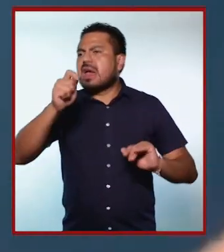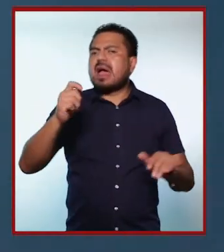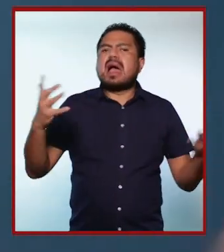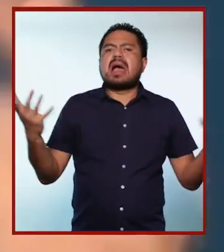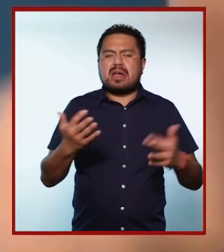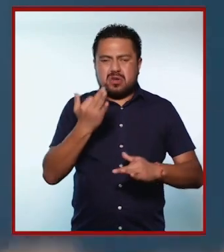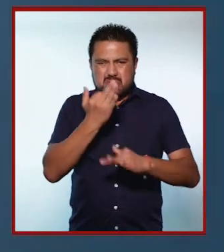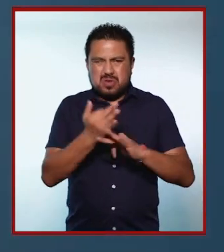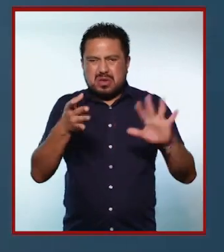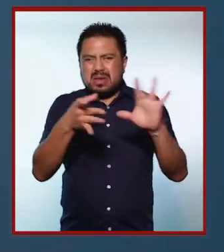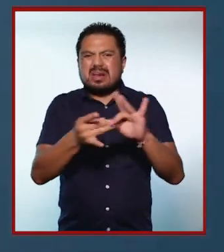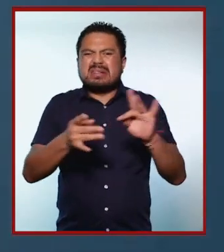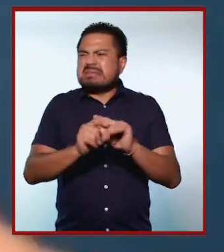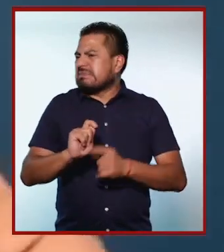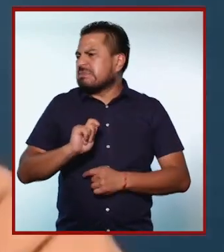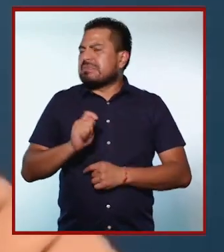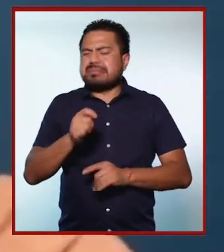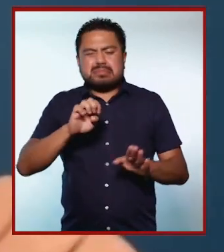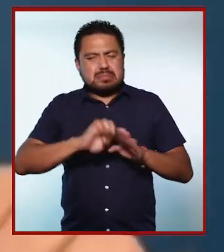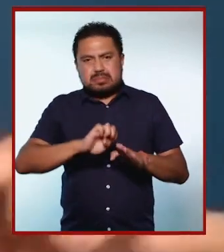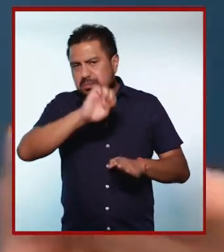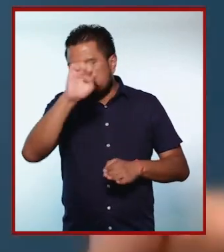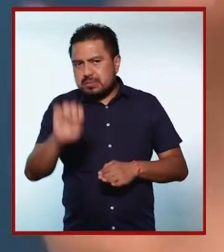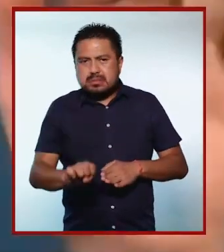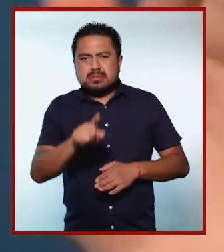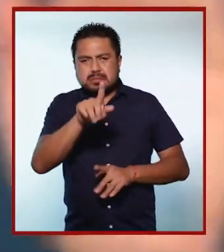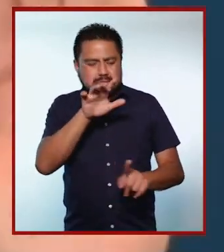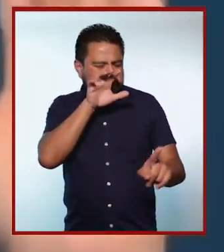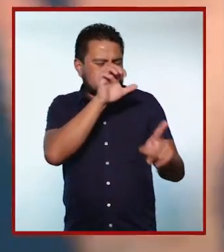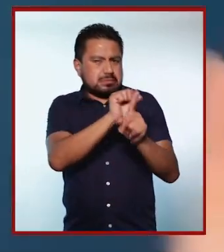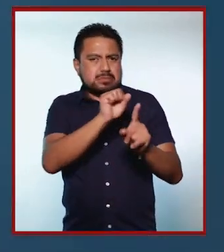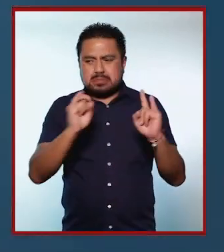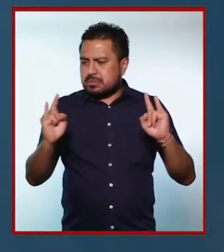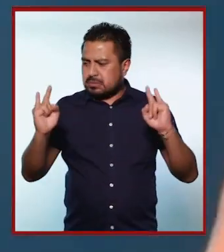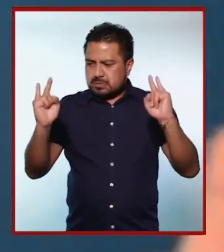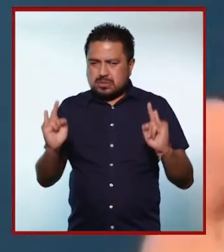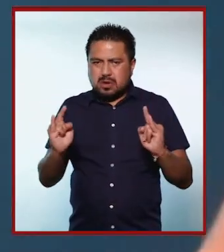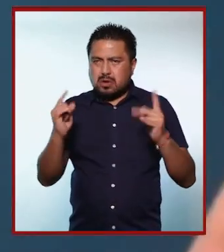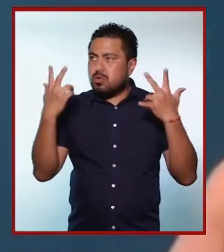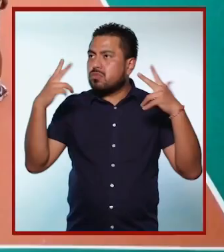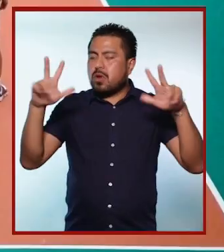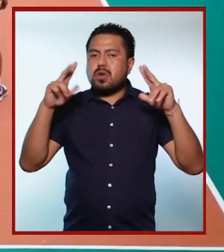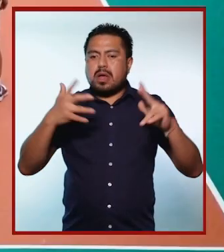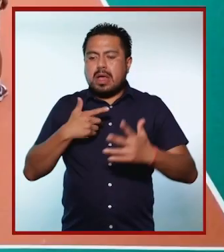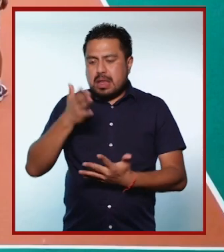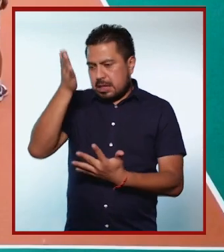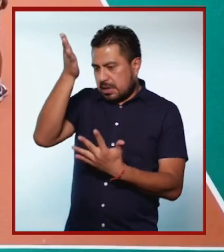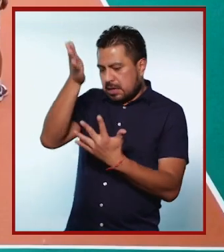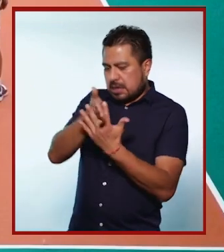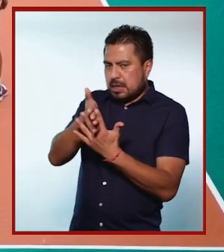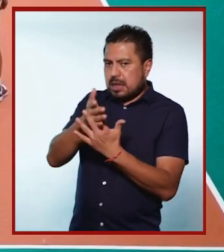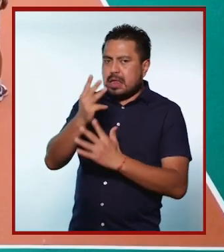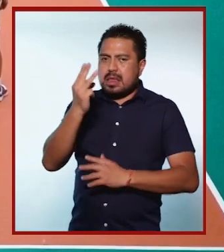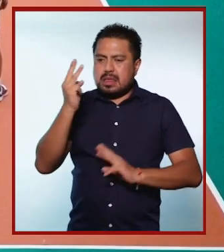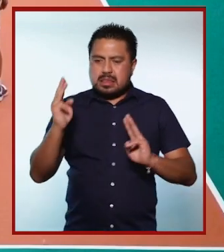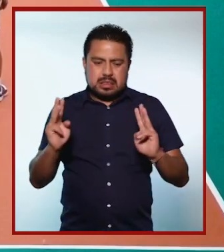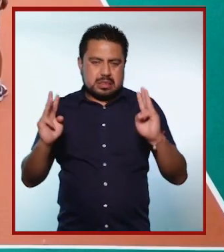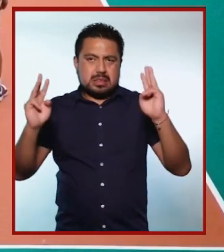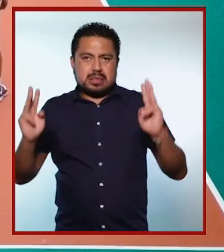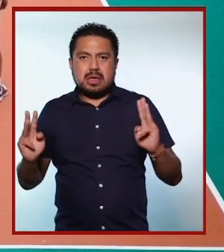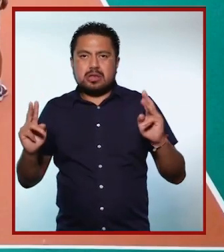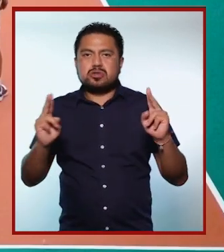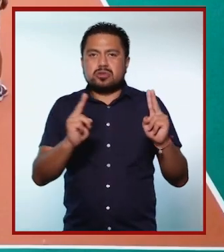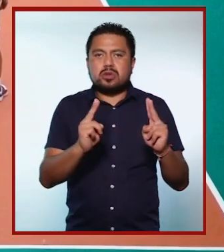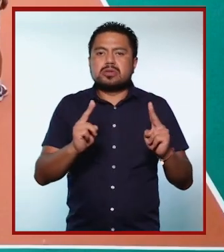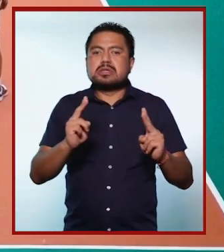lo que se hace, y a eso voy al cómo, es que, por ejemplo, si ubicamos la cancha de vólibol, hay una línea que es la línea de tres